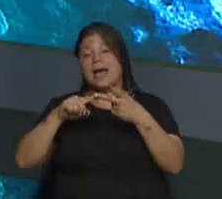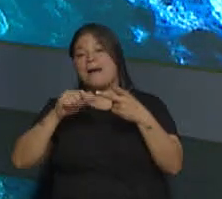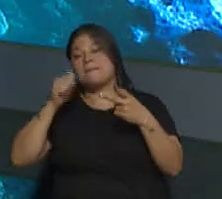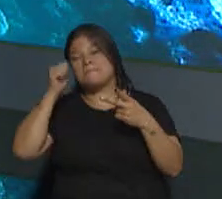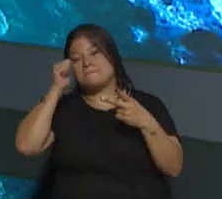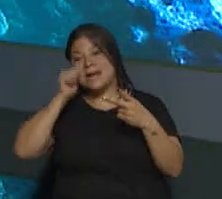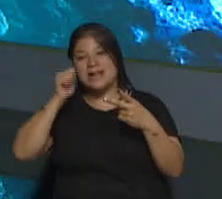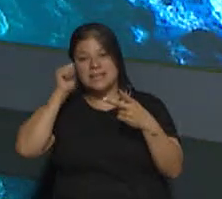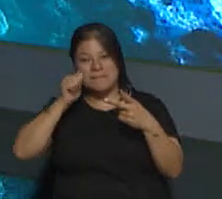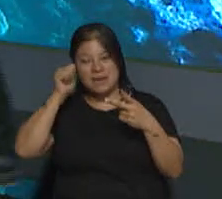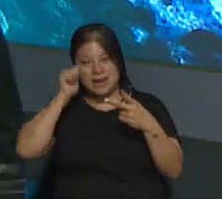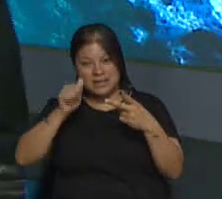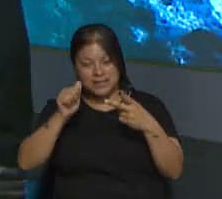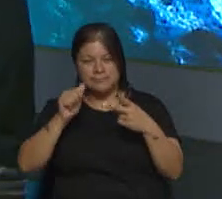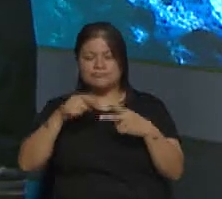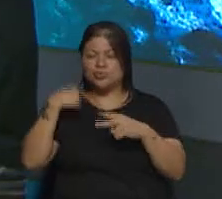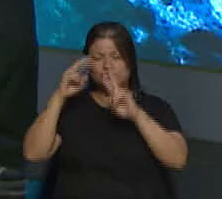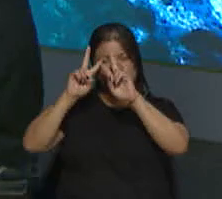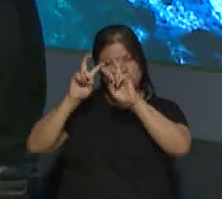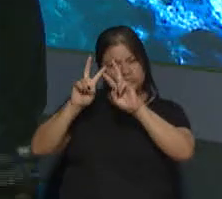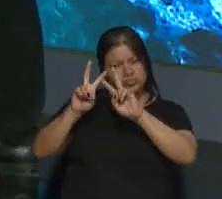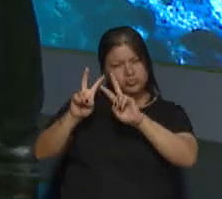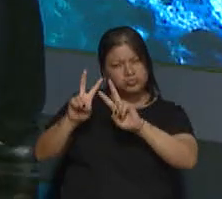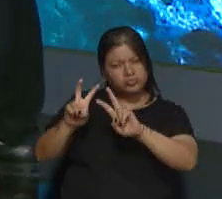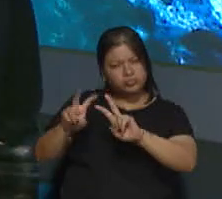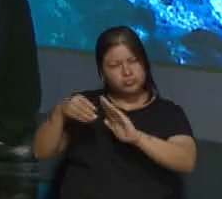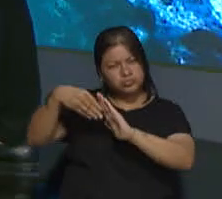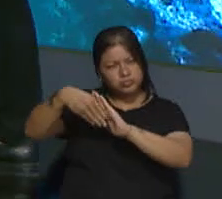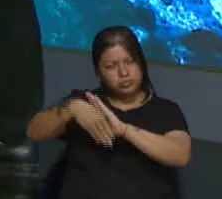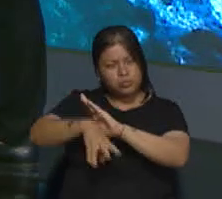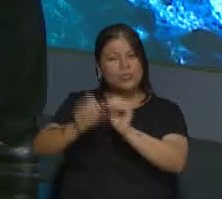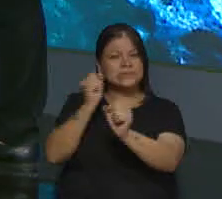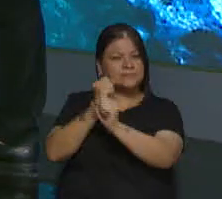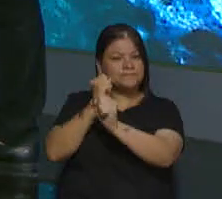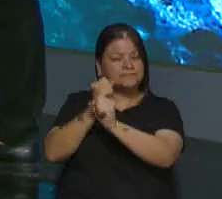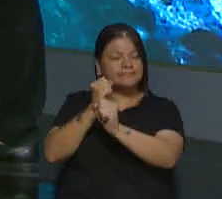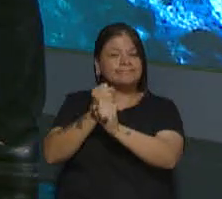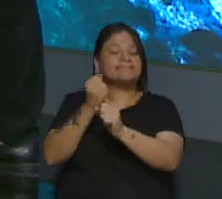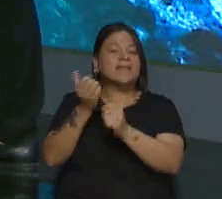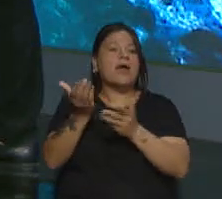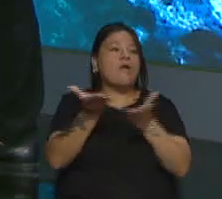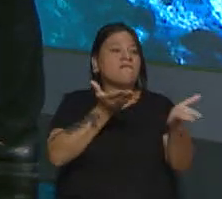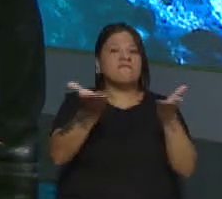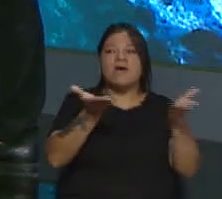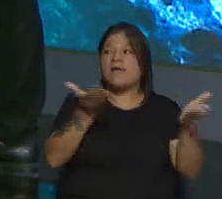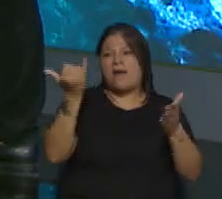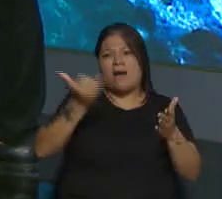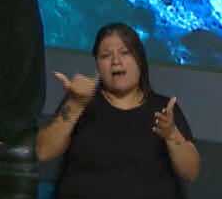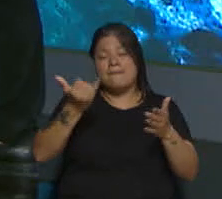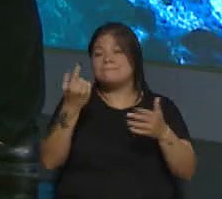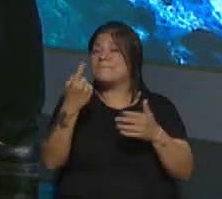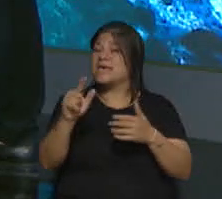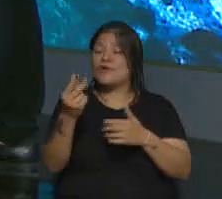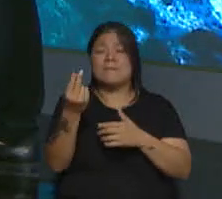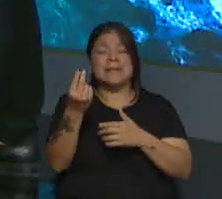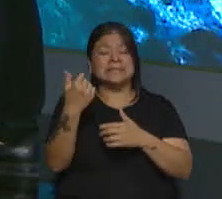hicimos un exhaustivo trabajo. Te digo que, a ver, hay mucha oferta, hay mucha variedad y los precios están caros. Entonces,